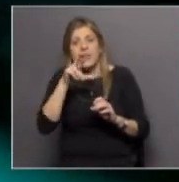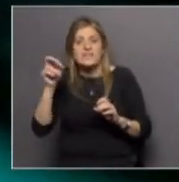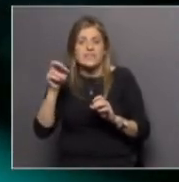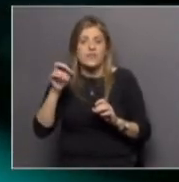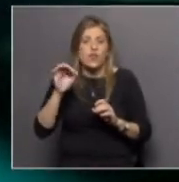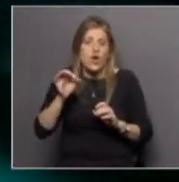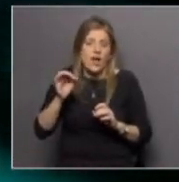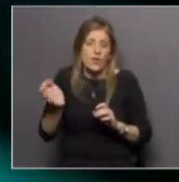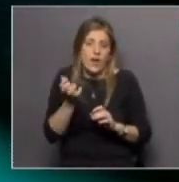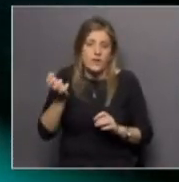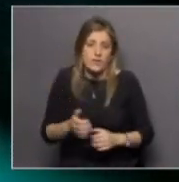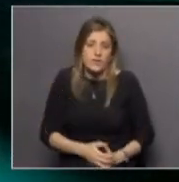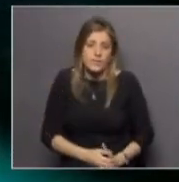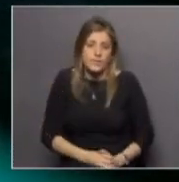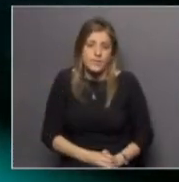grados